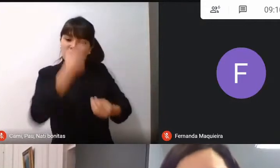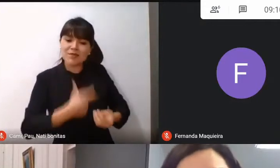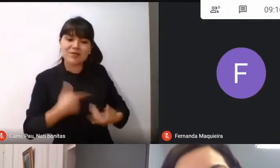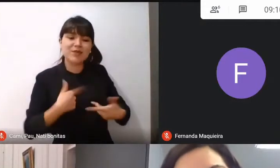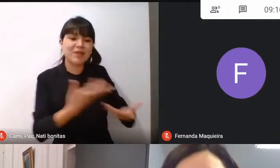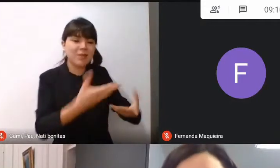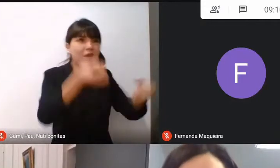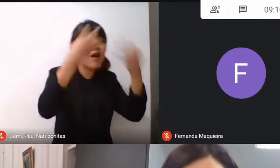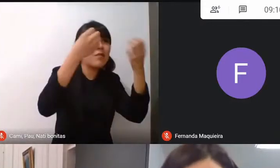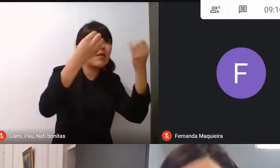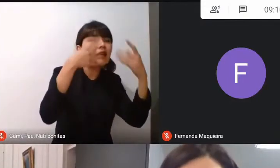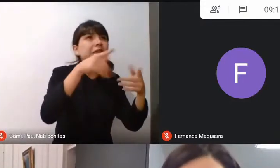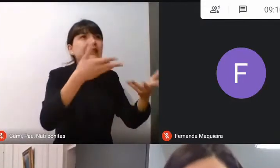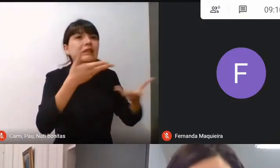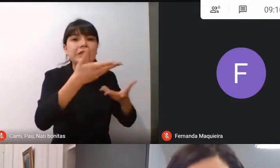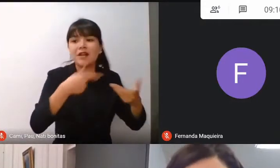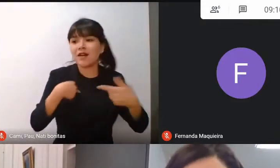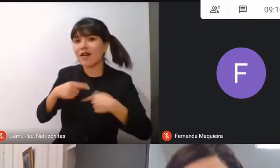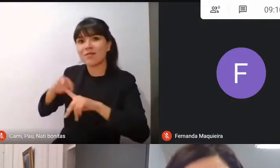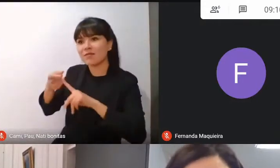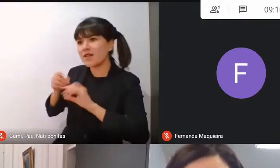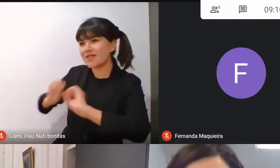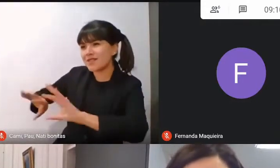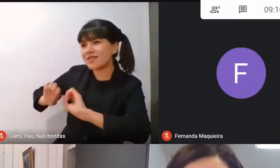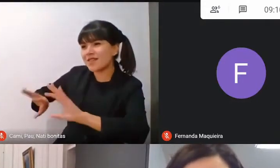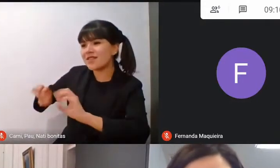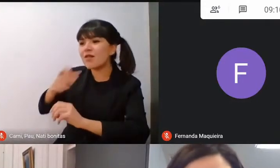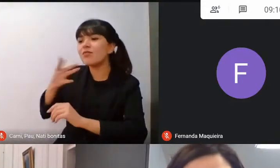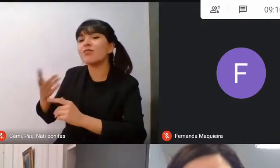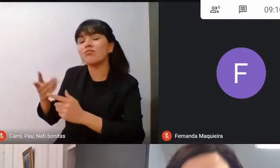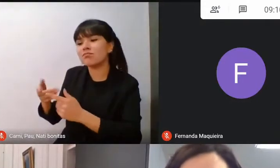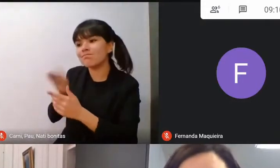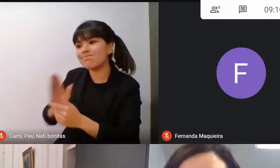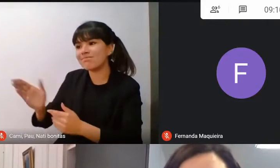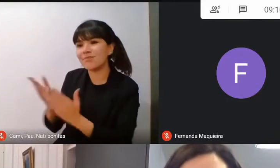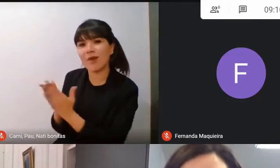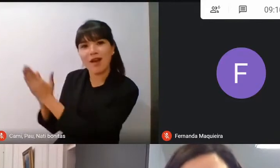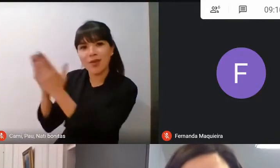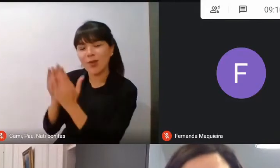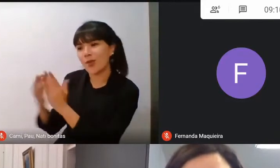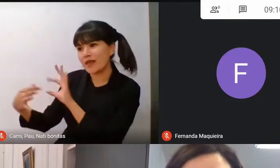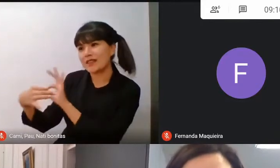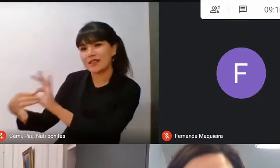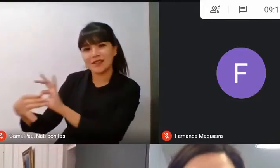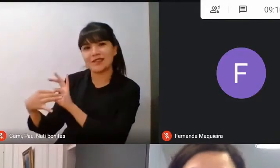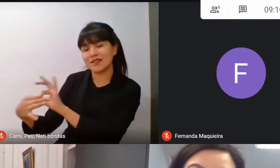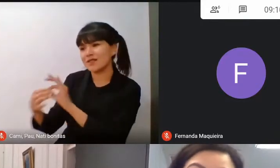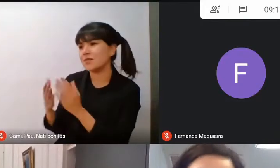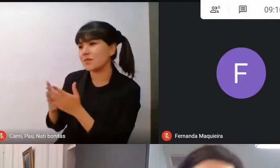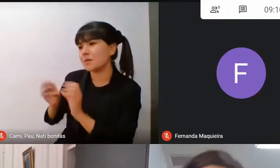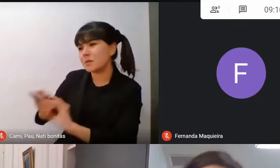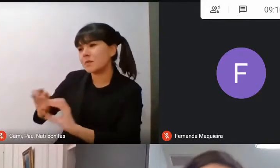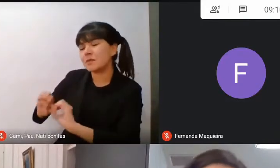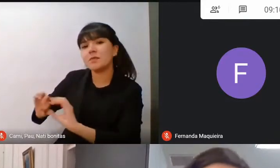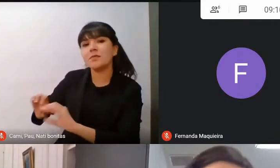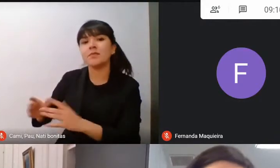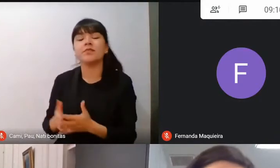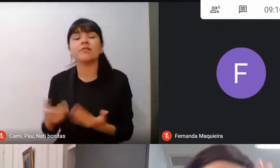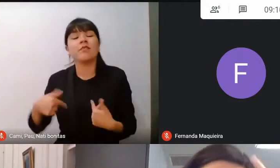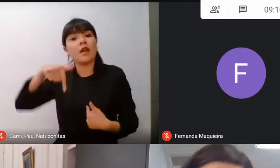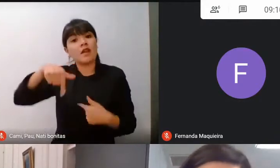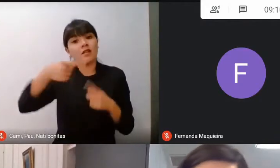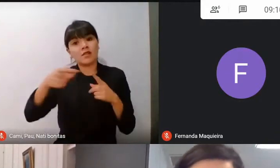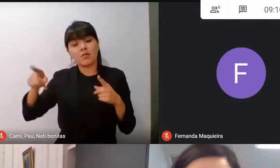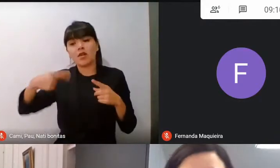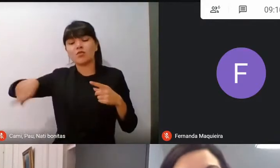enseñando a sus estudiantes que finalmente es lo que a todos nos une. En estas semanas hemos estado reuniéndonos con los distintos